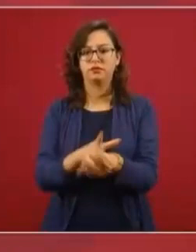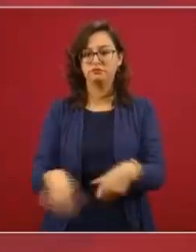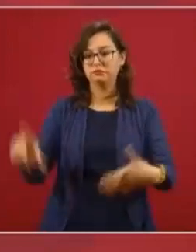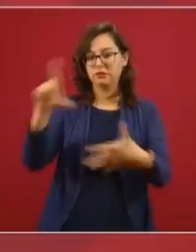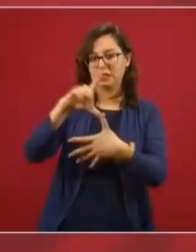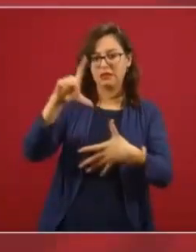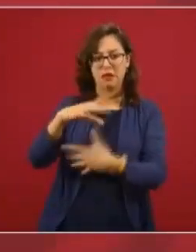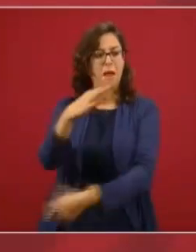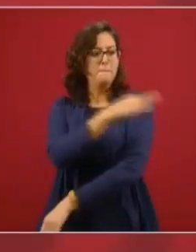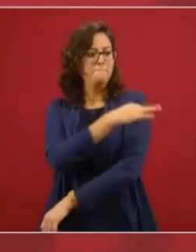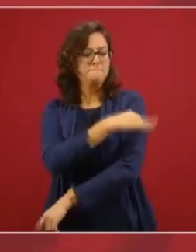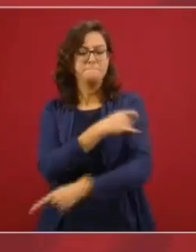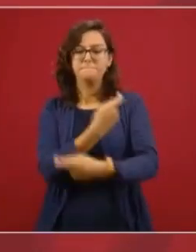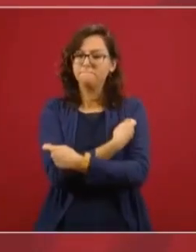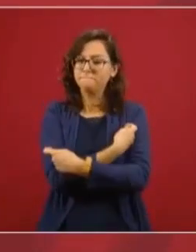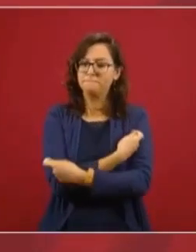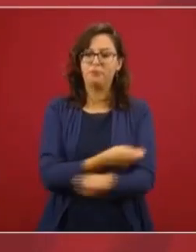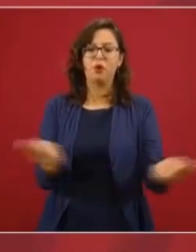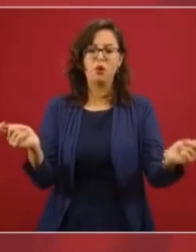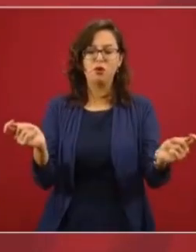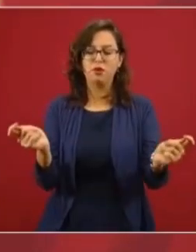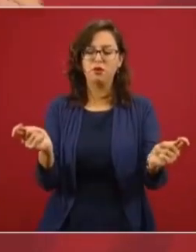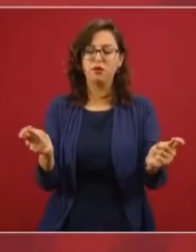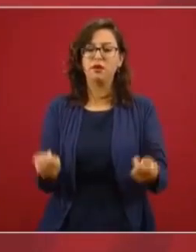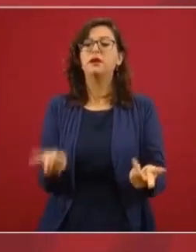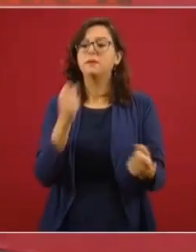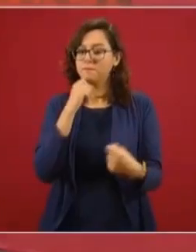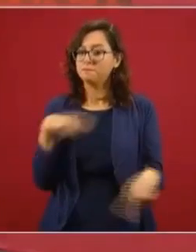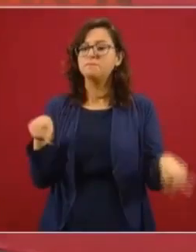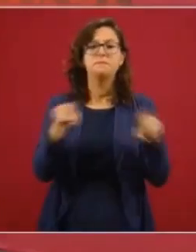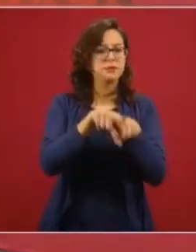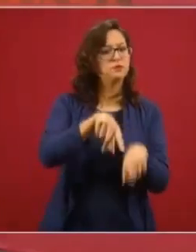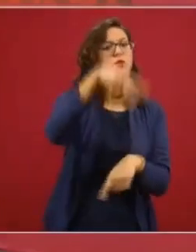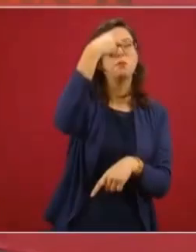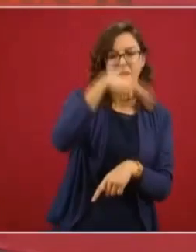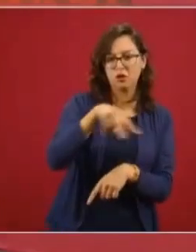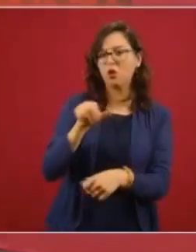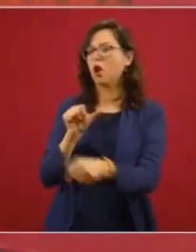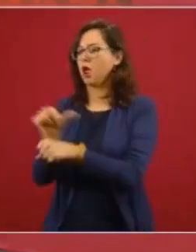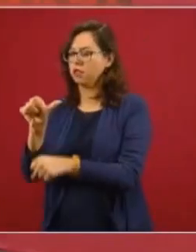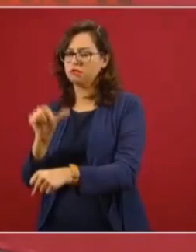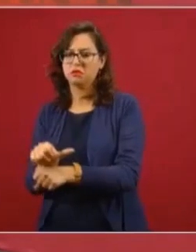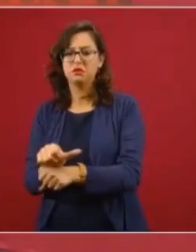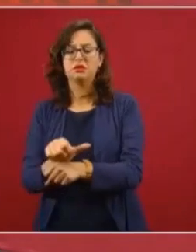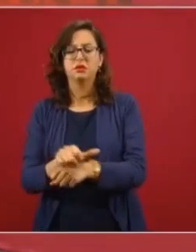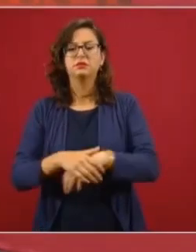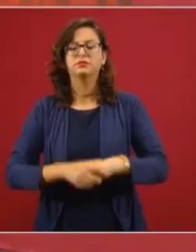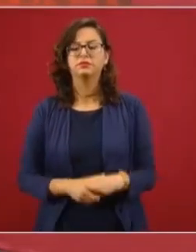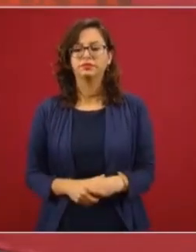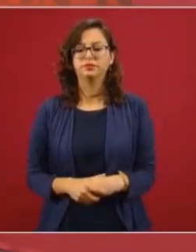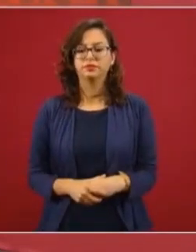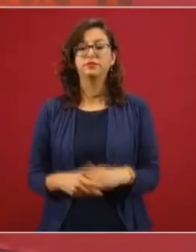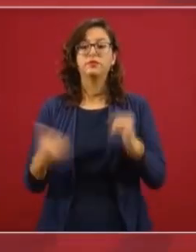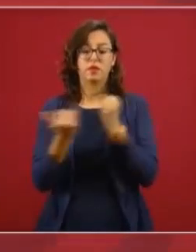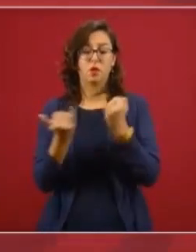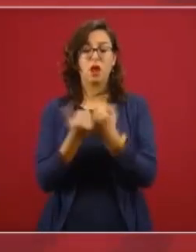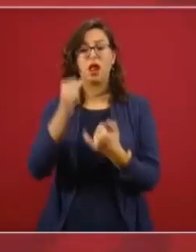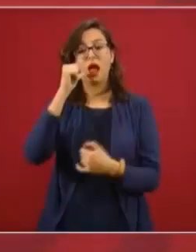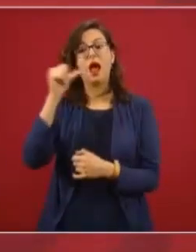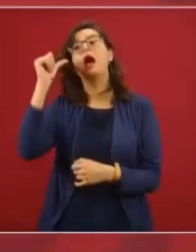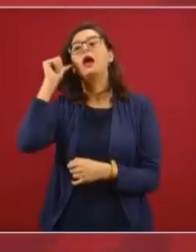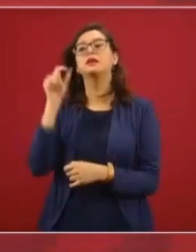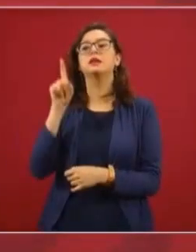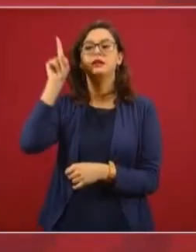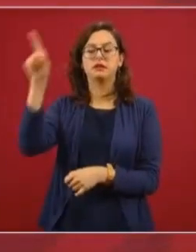es la motivación del Gobierno de México y del Gobierno de Argentina. Por eso ayer el Presidente Fernández también hizo este anuncio allá